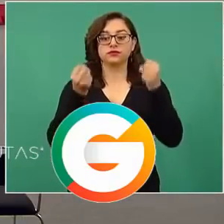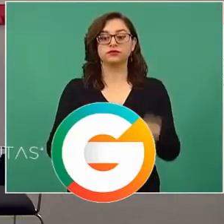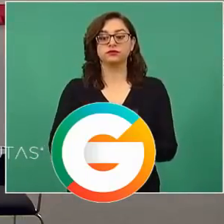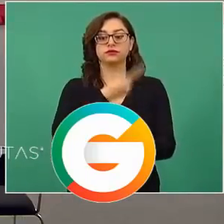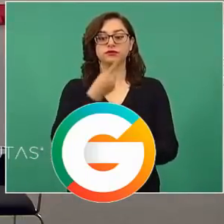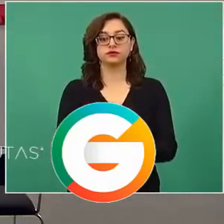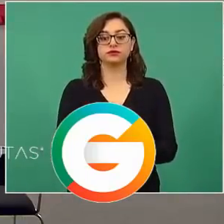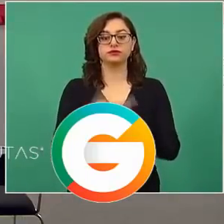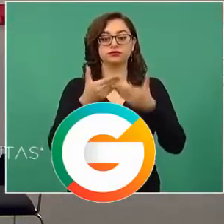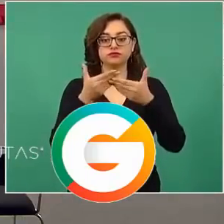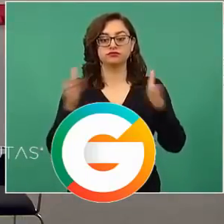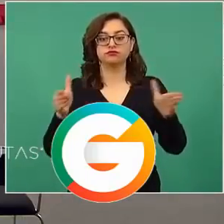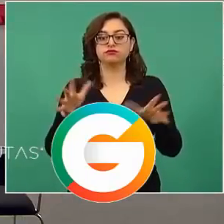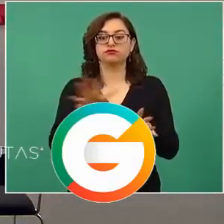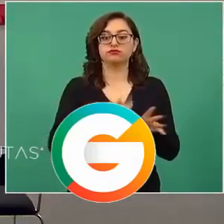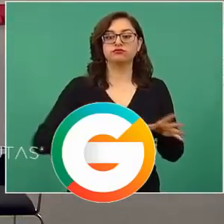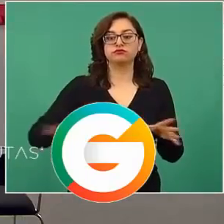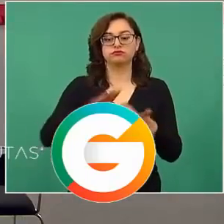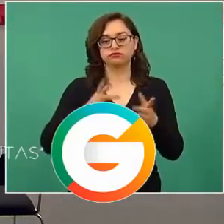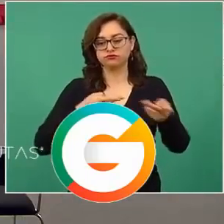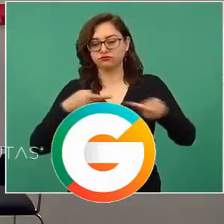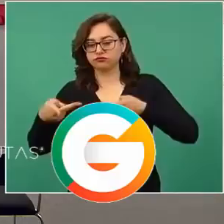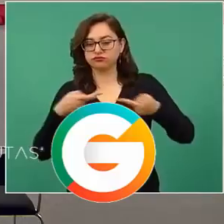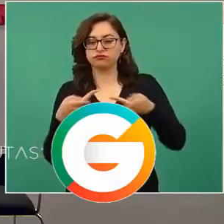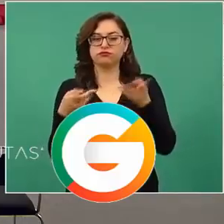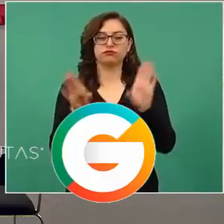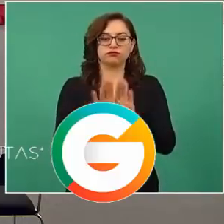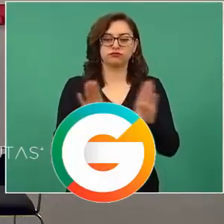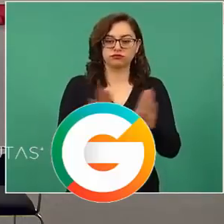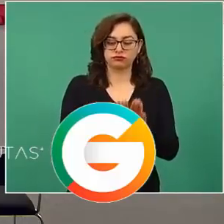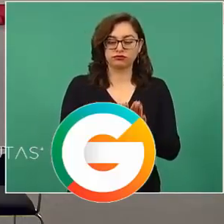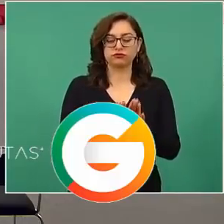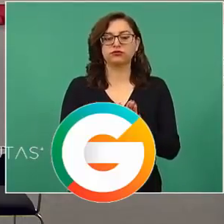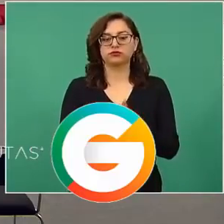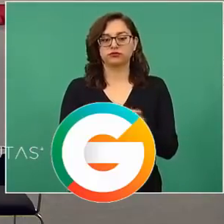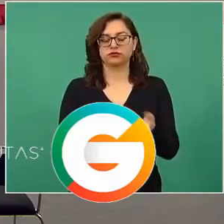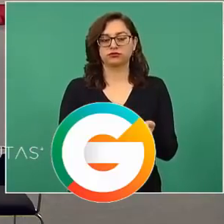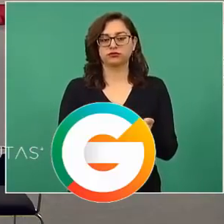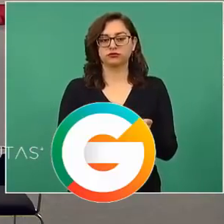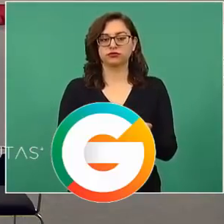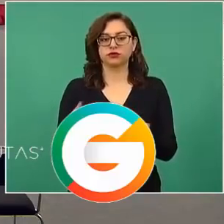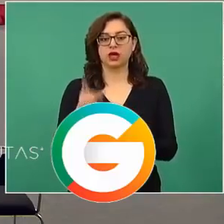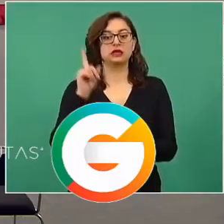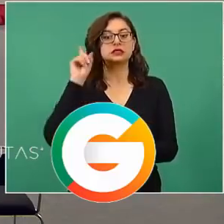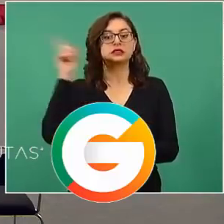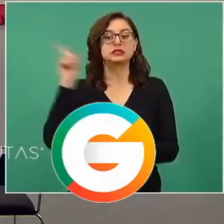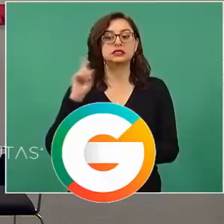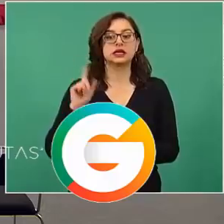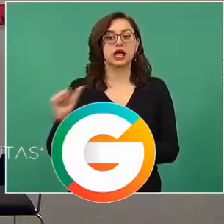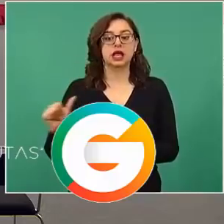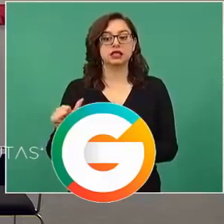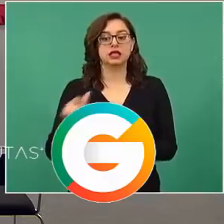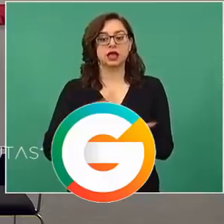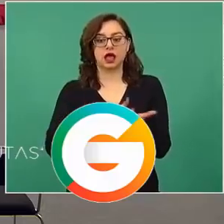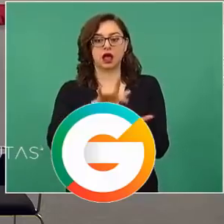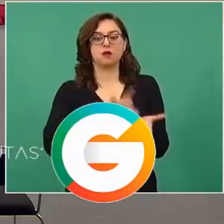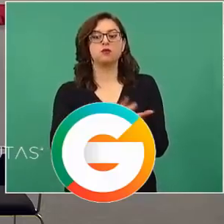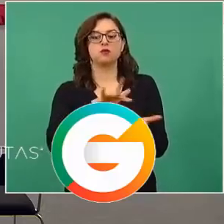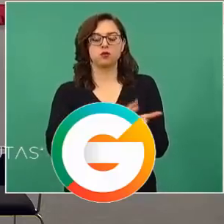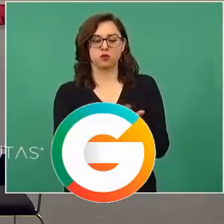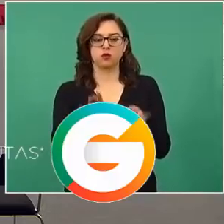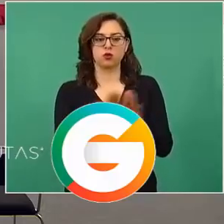aquí mostramos lo que ha sido el plan de apoyo a Zacatecas, donde se inició